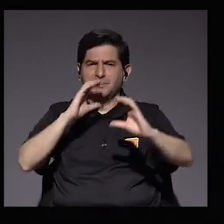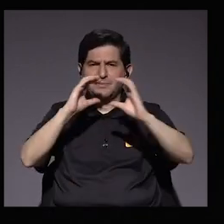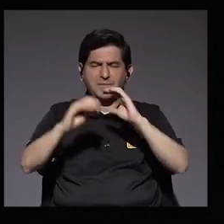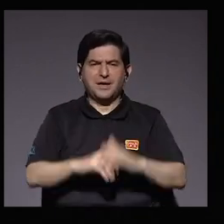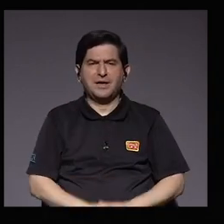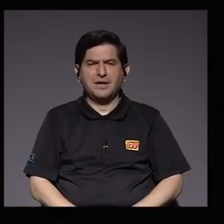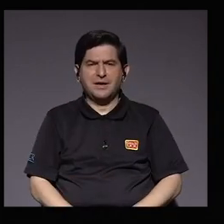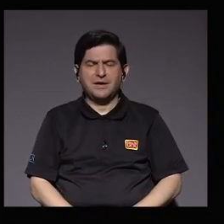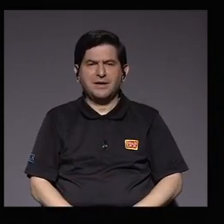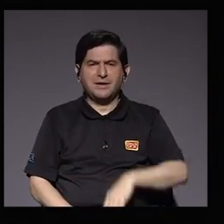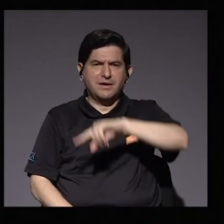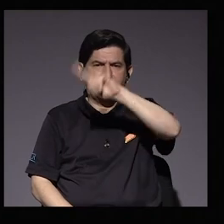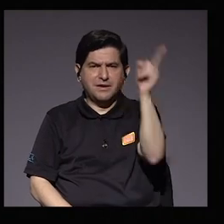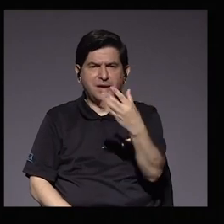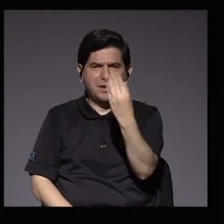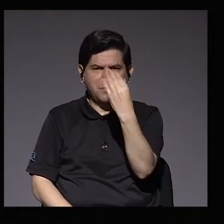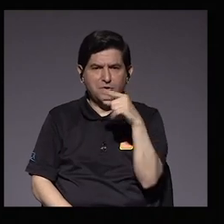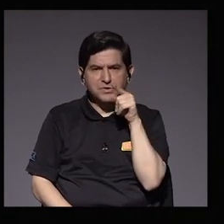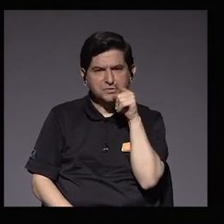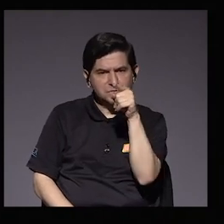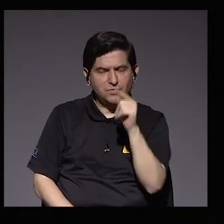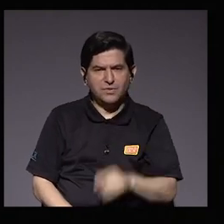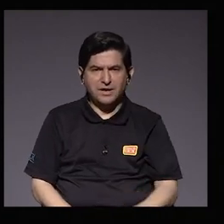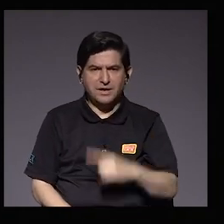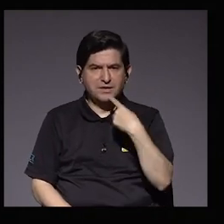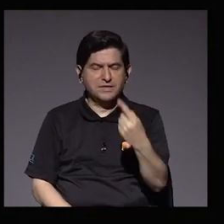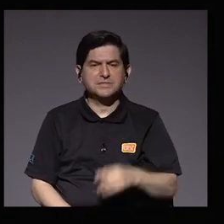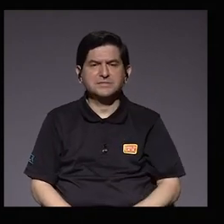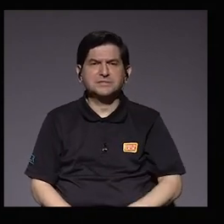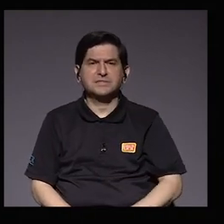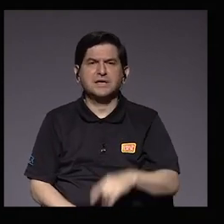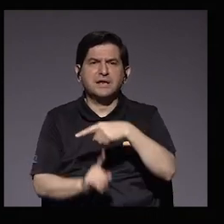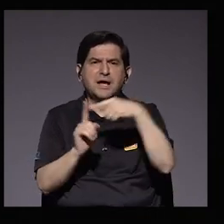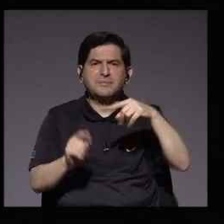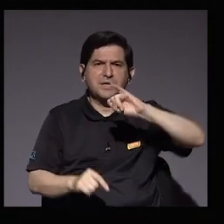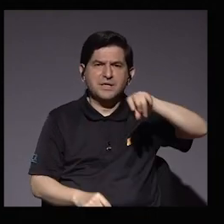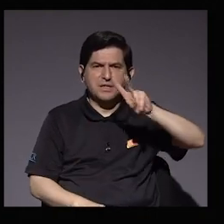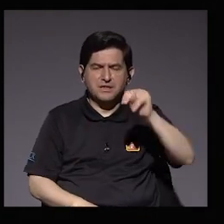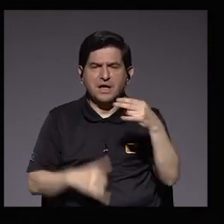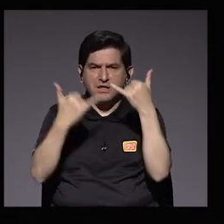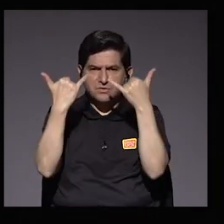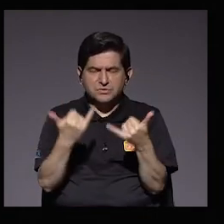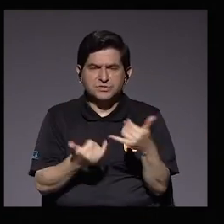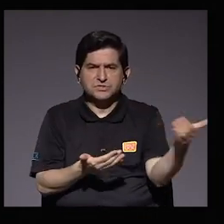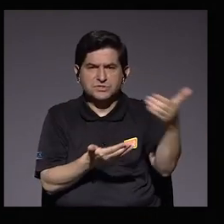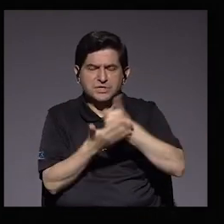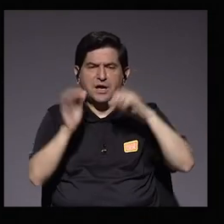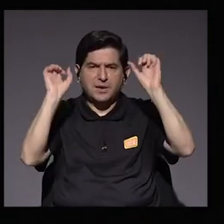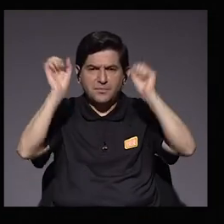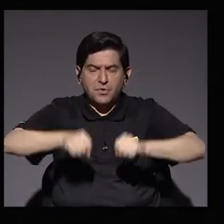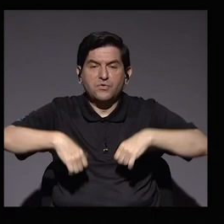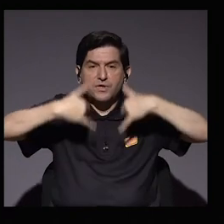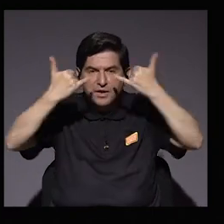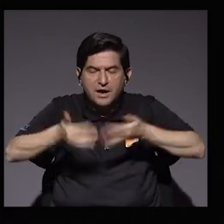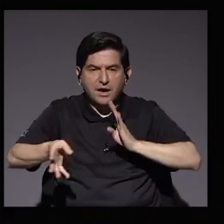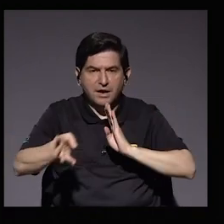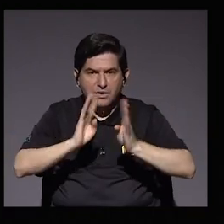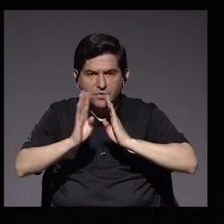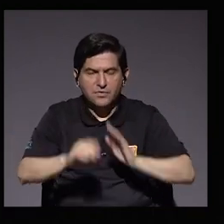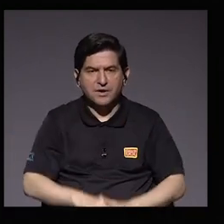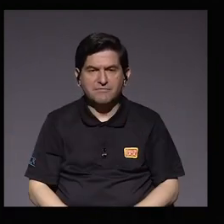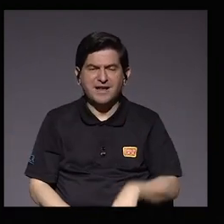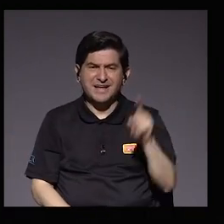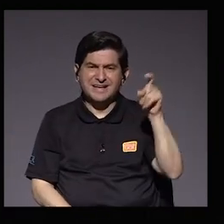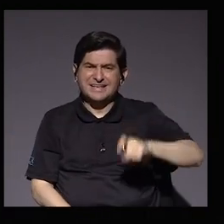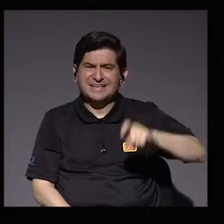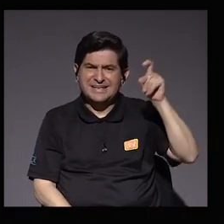vía Skype en aquel momento con usted, donde hablábamos que a mediados de junio ya esa recolecta se podía lograr. Ahora hablamos de